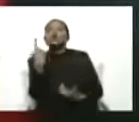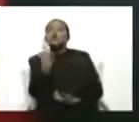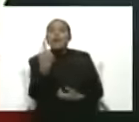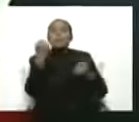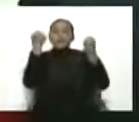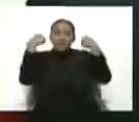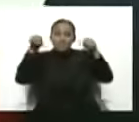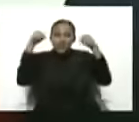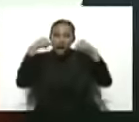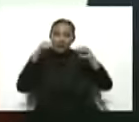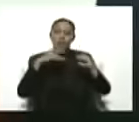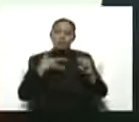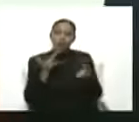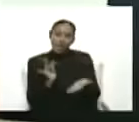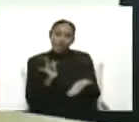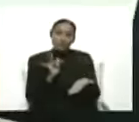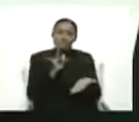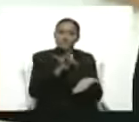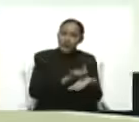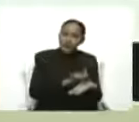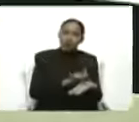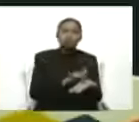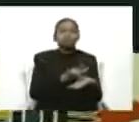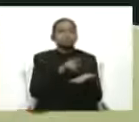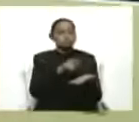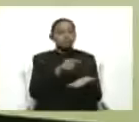simulacro. Todos a participar.